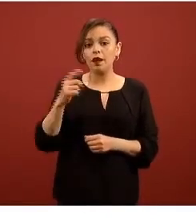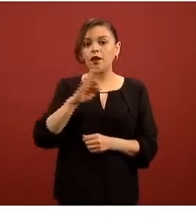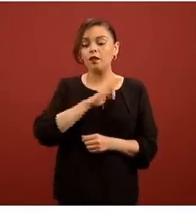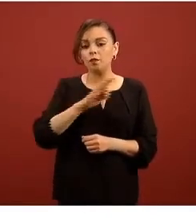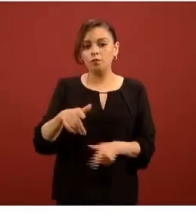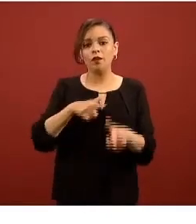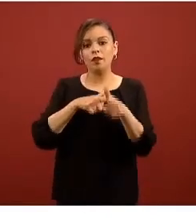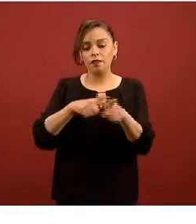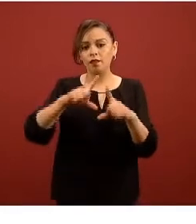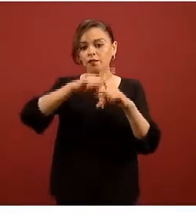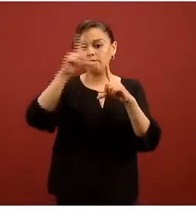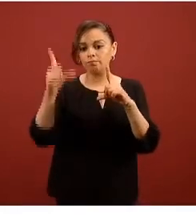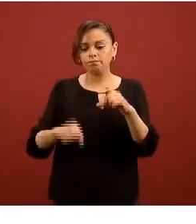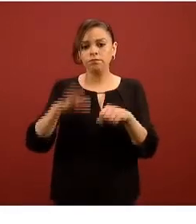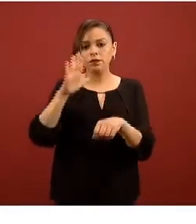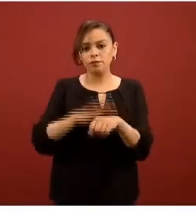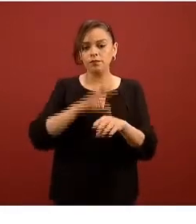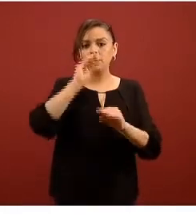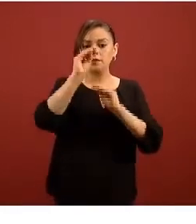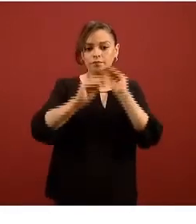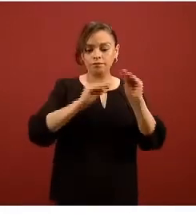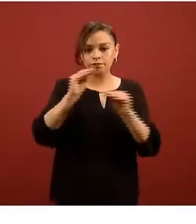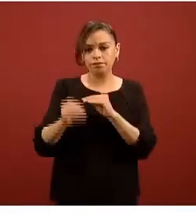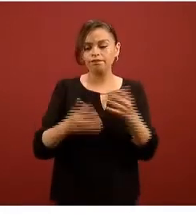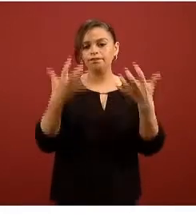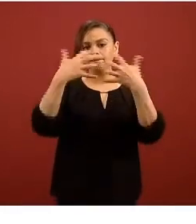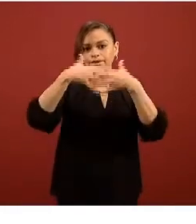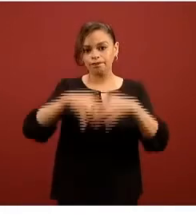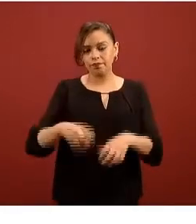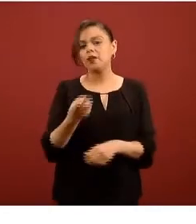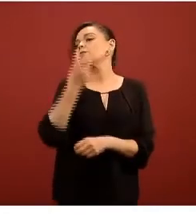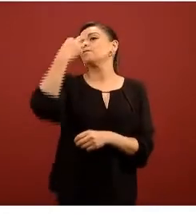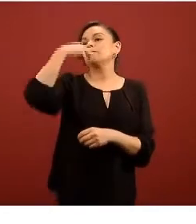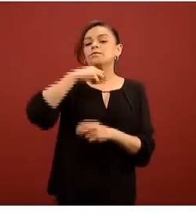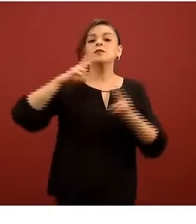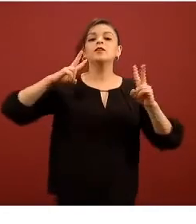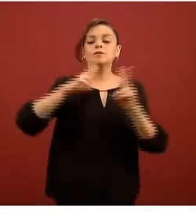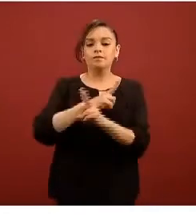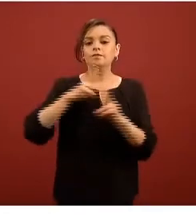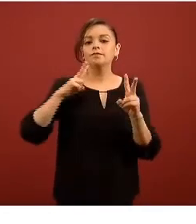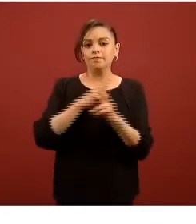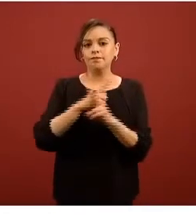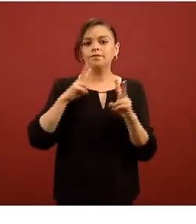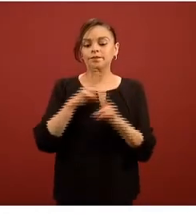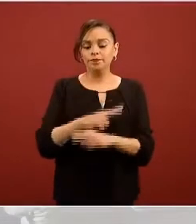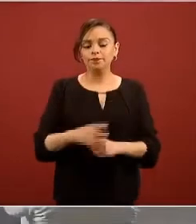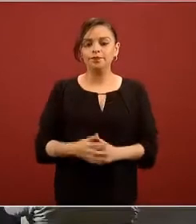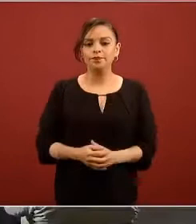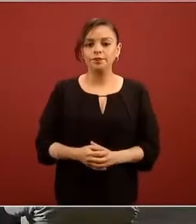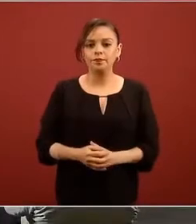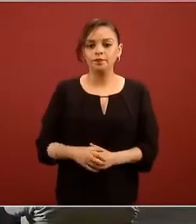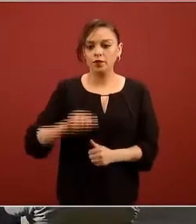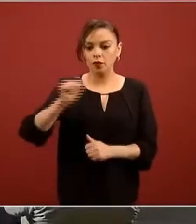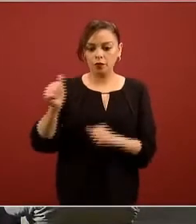construcción ensamblaje de ventiladores la que sigue por favor